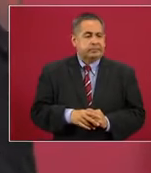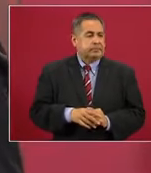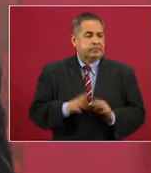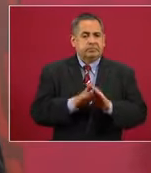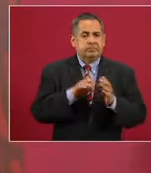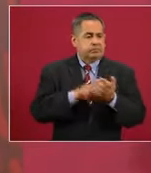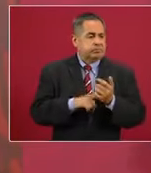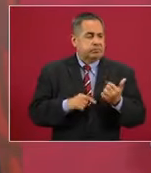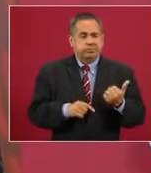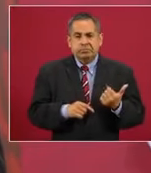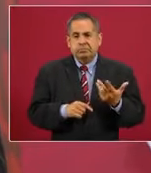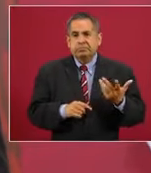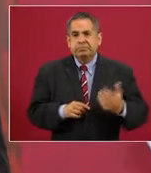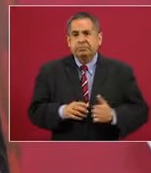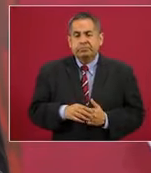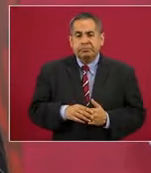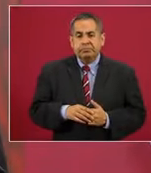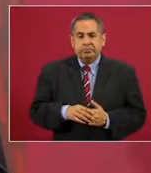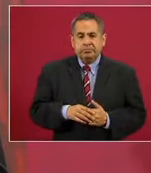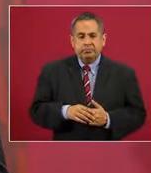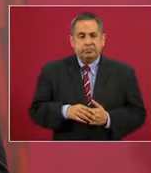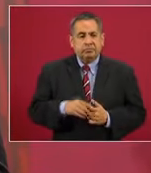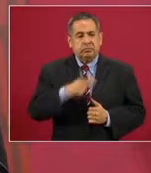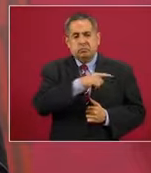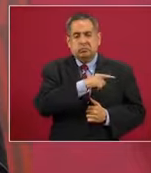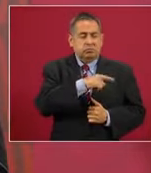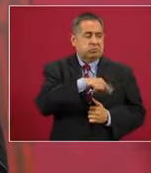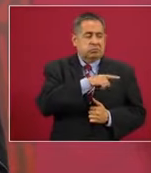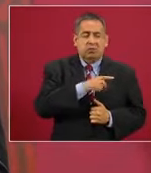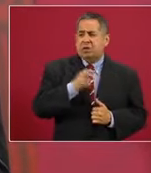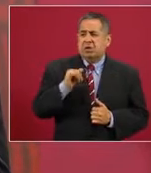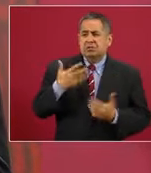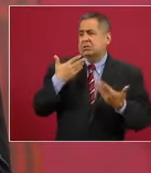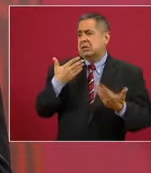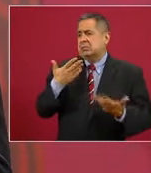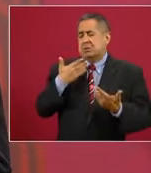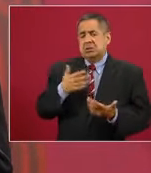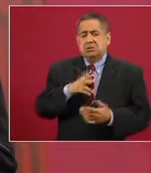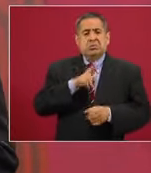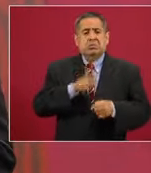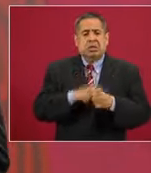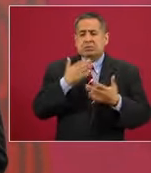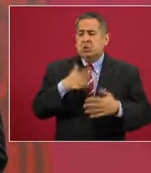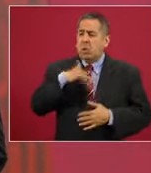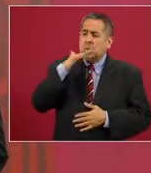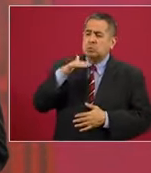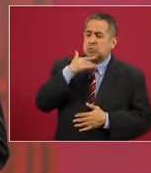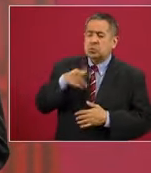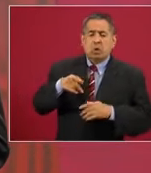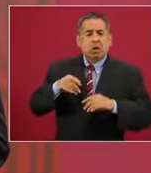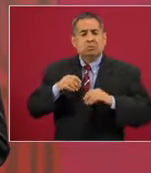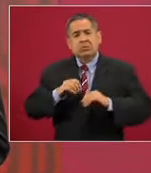justifica la corrupción